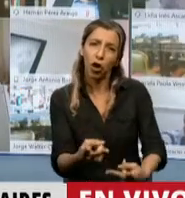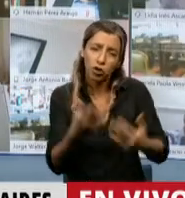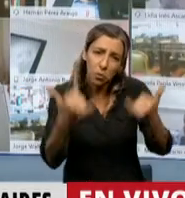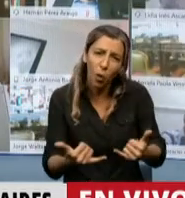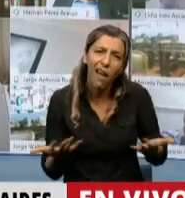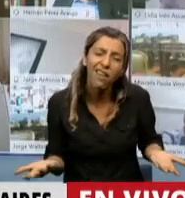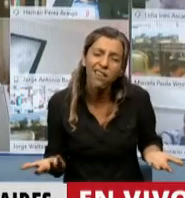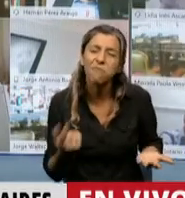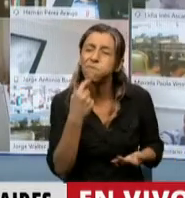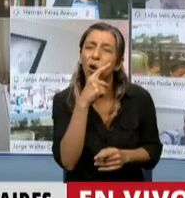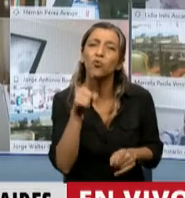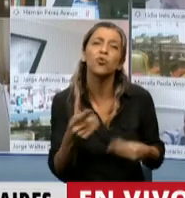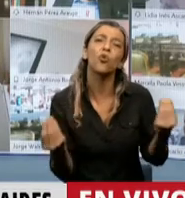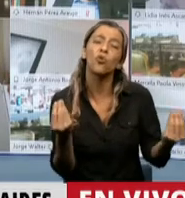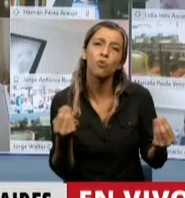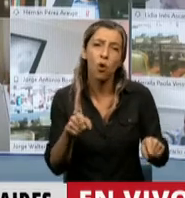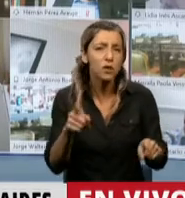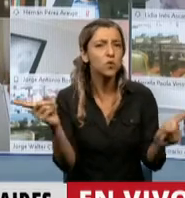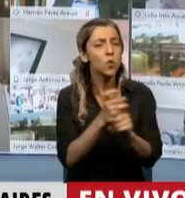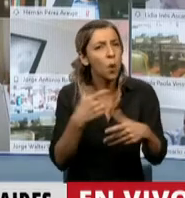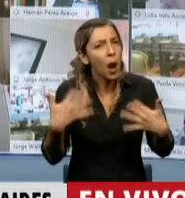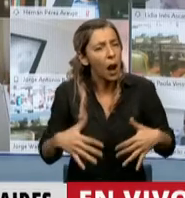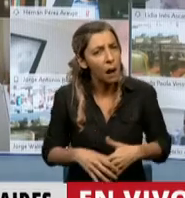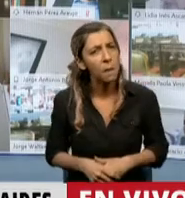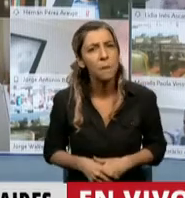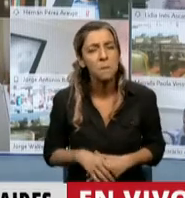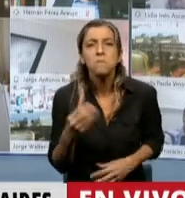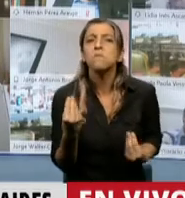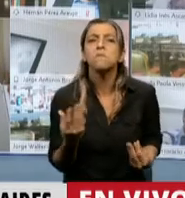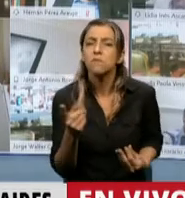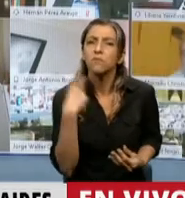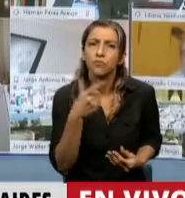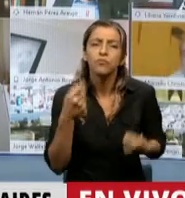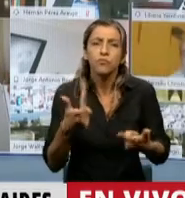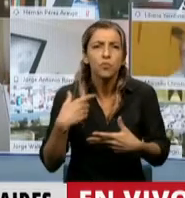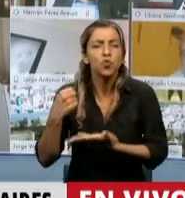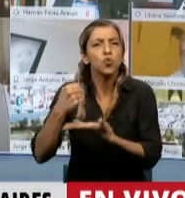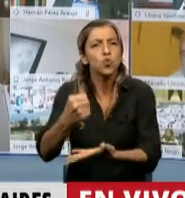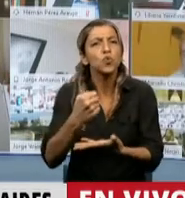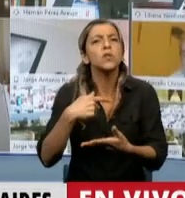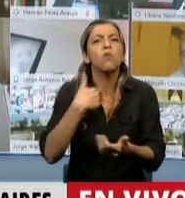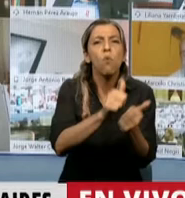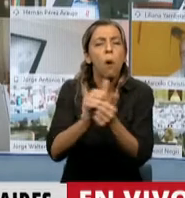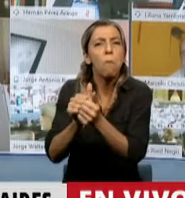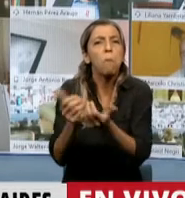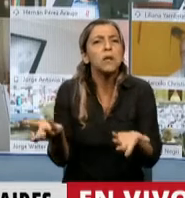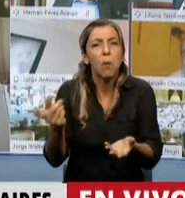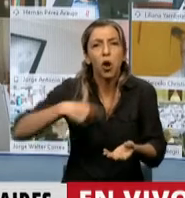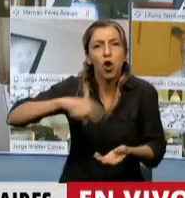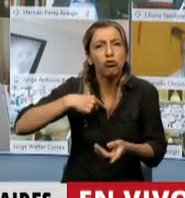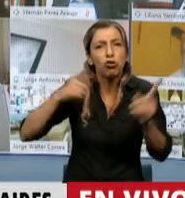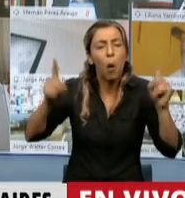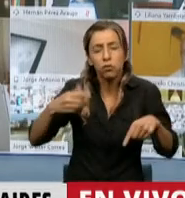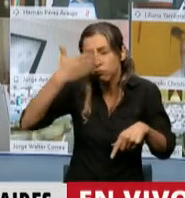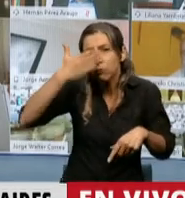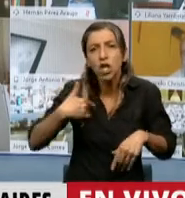El problema acá es de base. ¿Por qué se le dan subsidios y ayudas estatales a empresas de las que no se abren los libros?